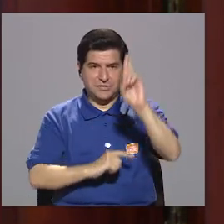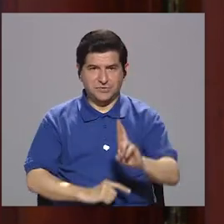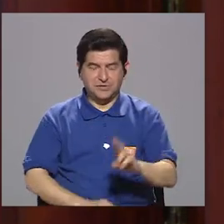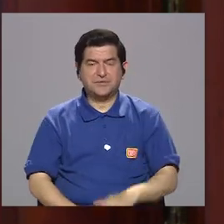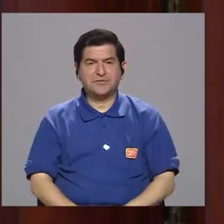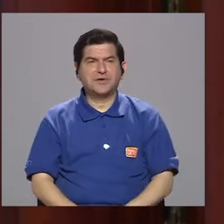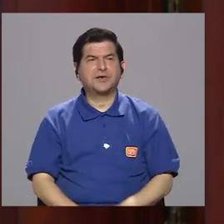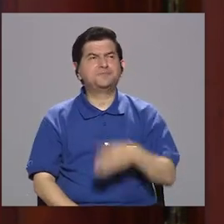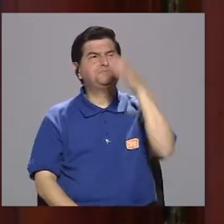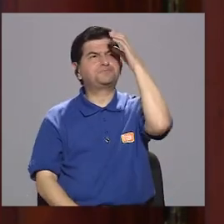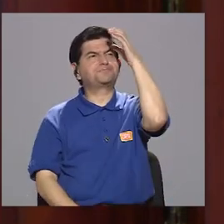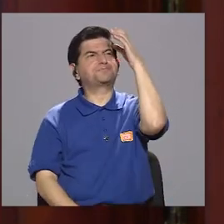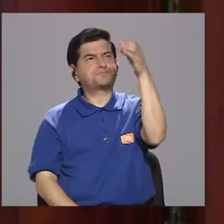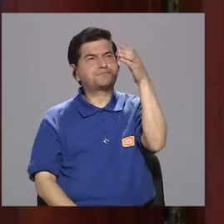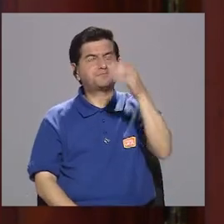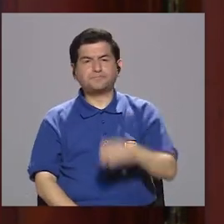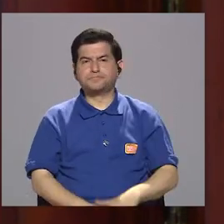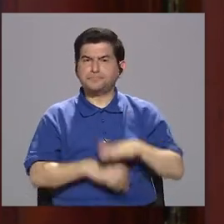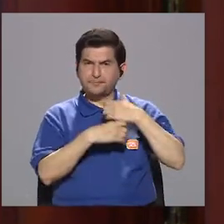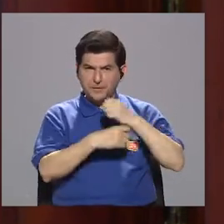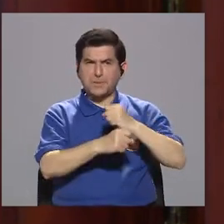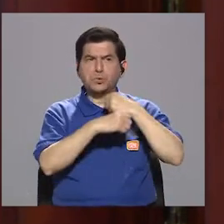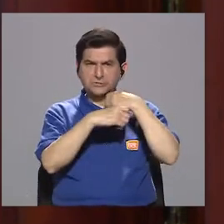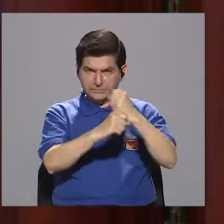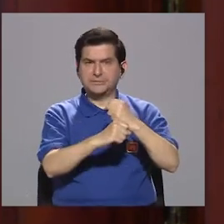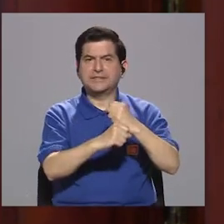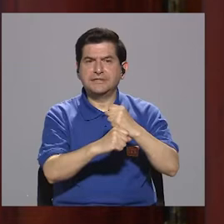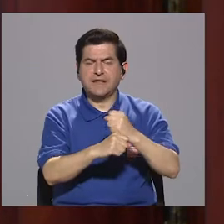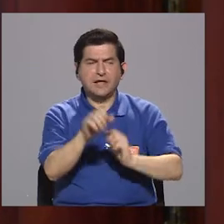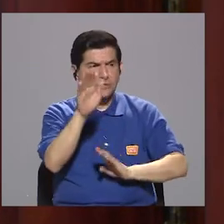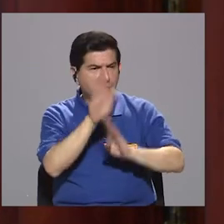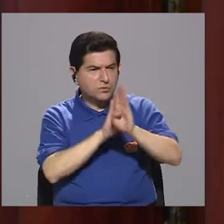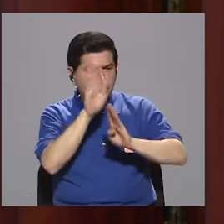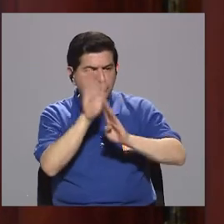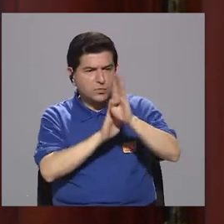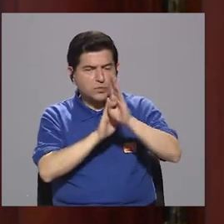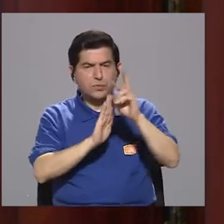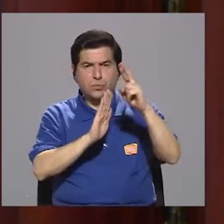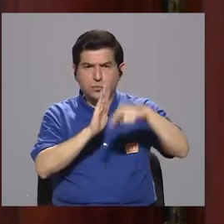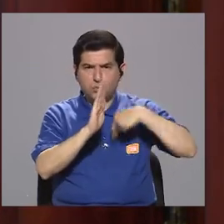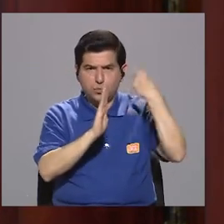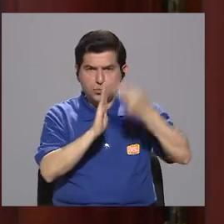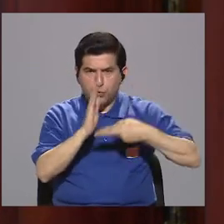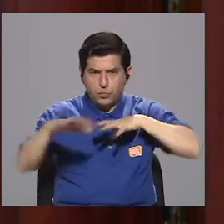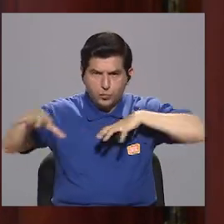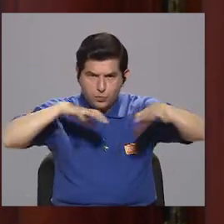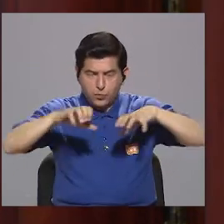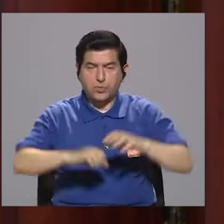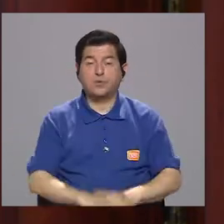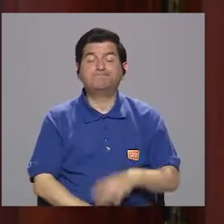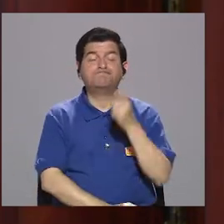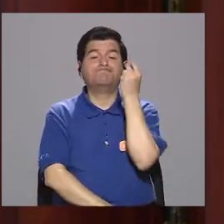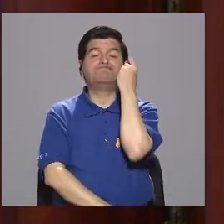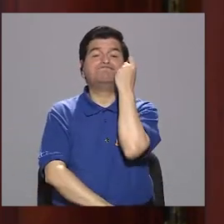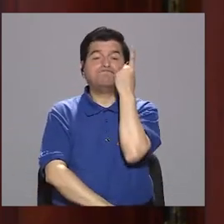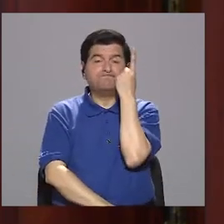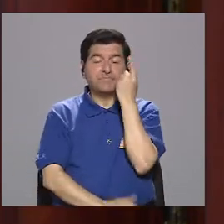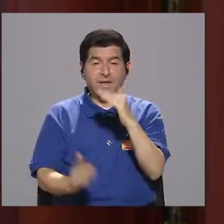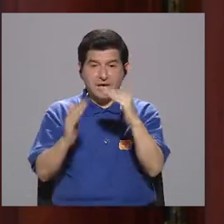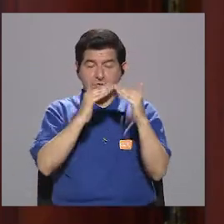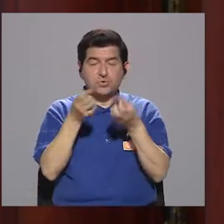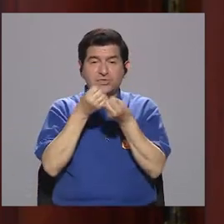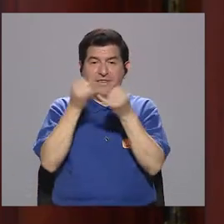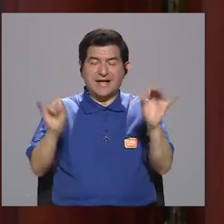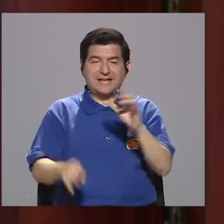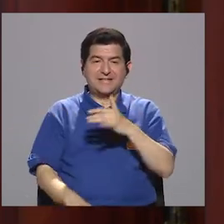En el campo de la cultura, la municipalidad ha venido desarrollando un papel muy activo porque entendemos que una ciudad